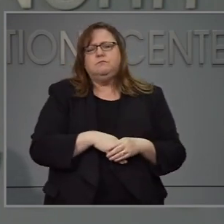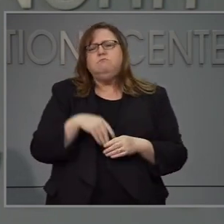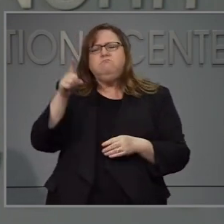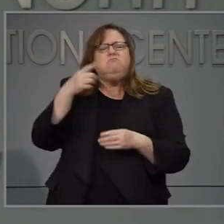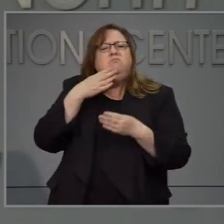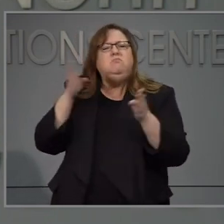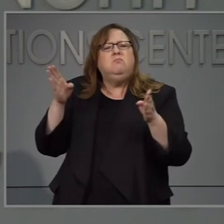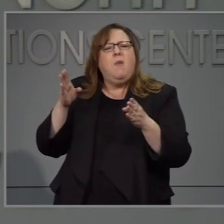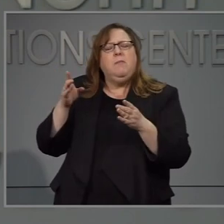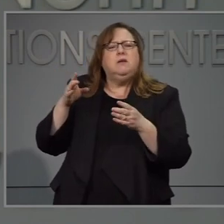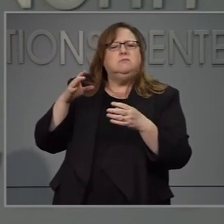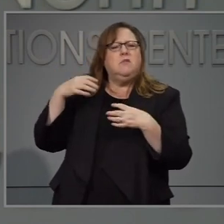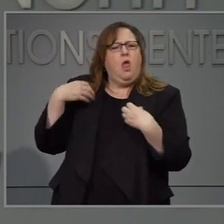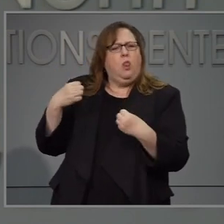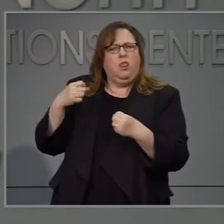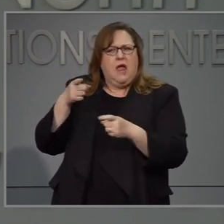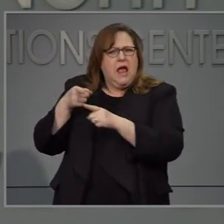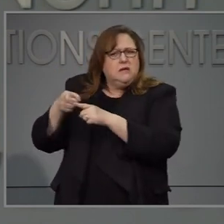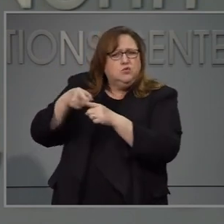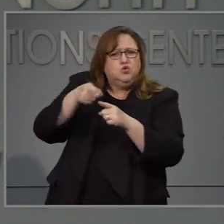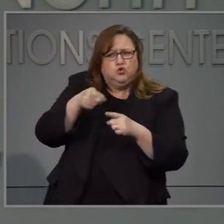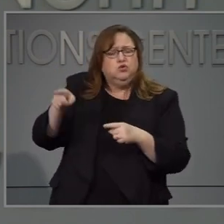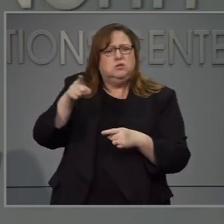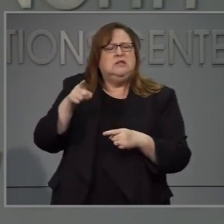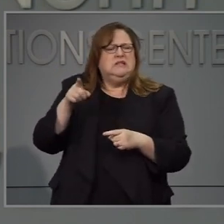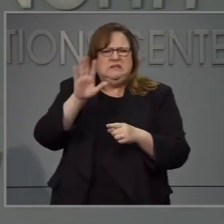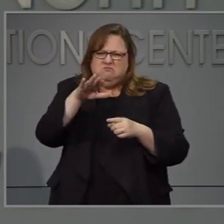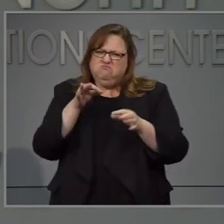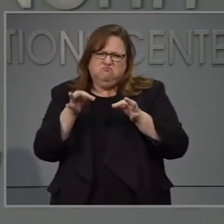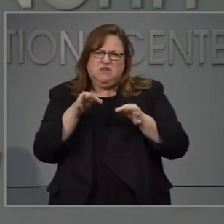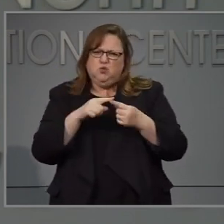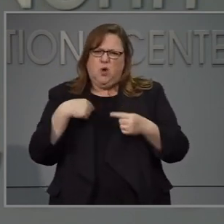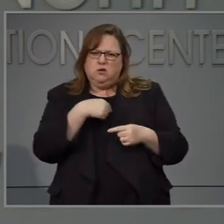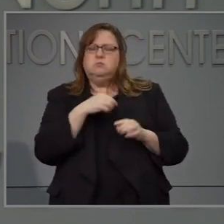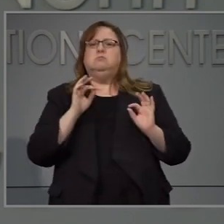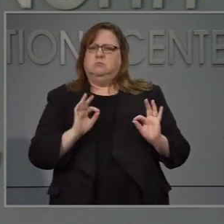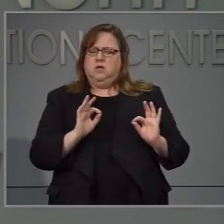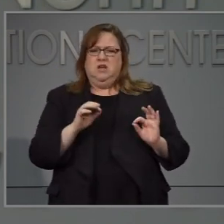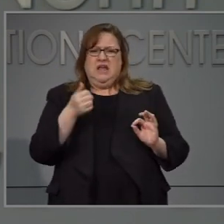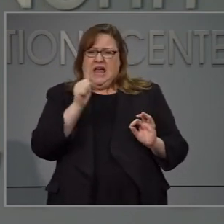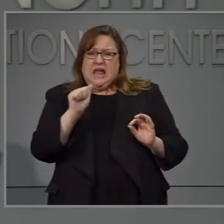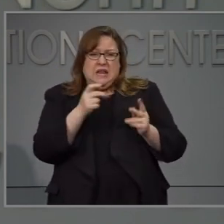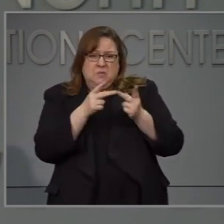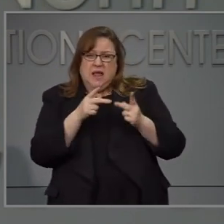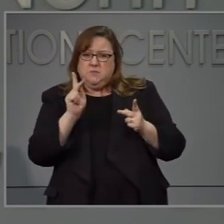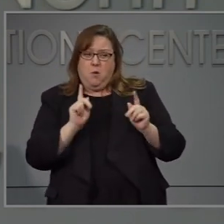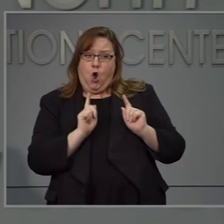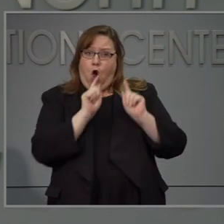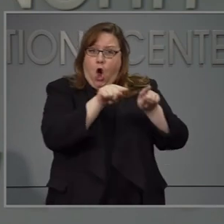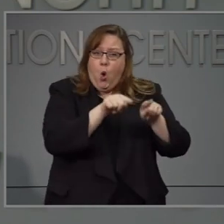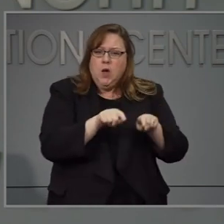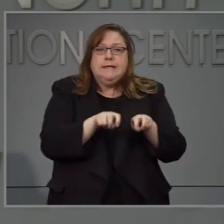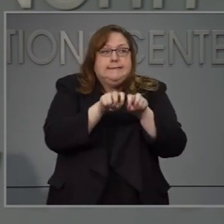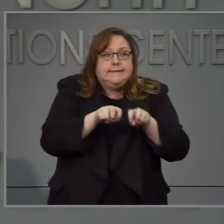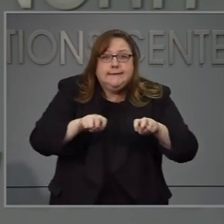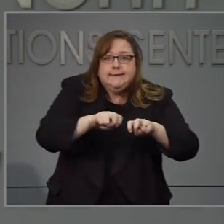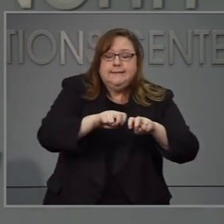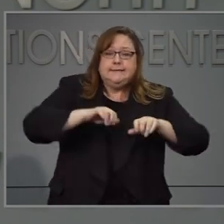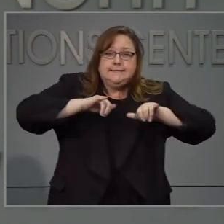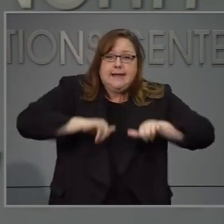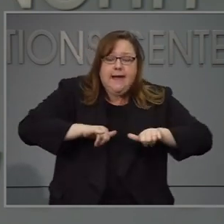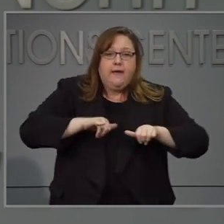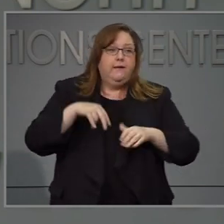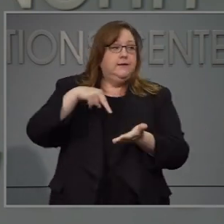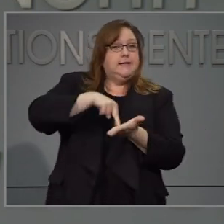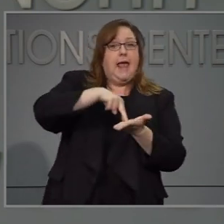mantener algunos negocios cerrados y limitados. Los expertos de salud pública nos dicen que en cualquier lugar en